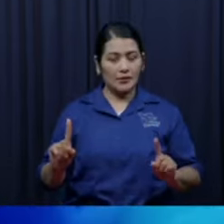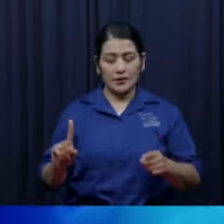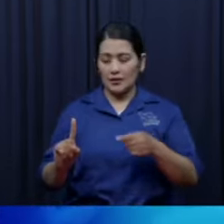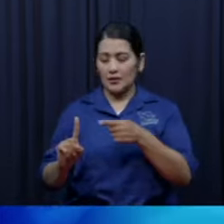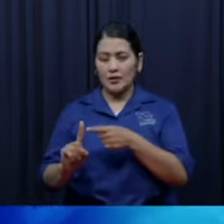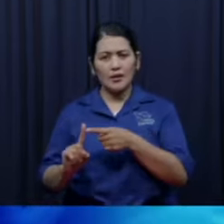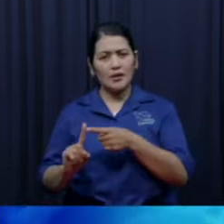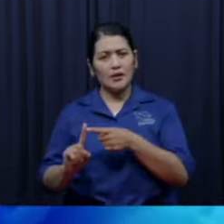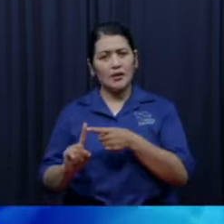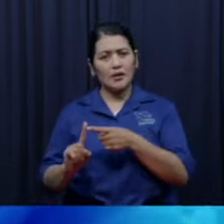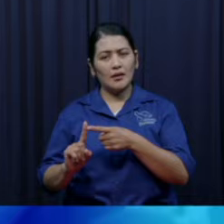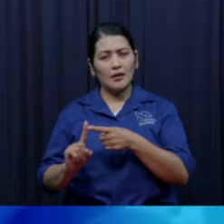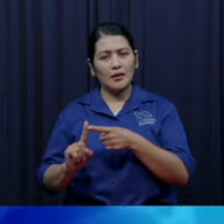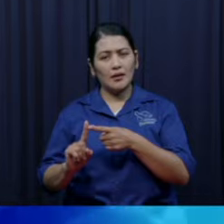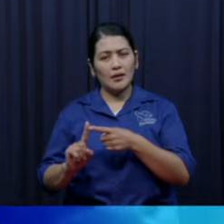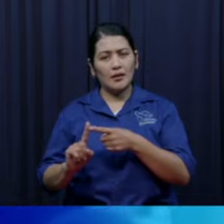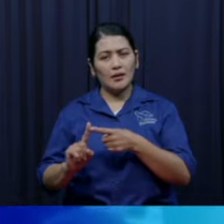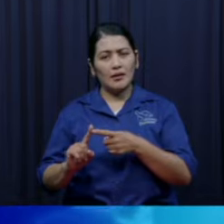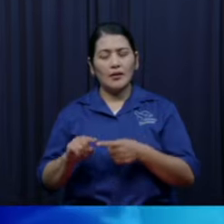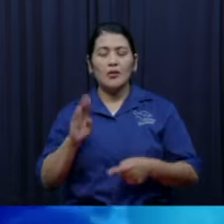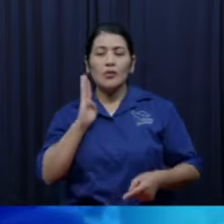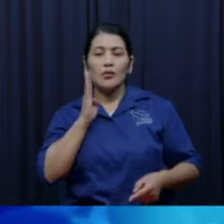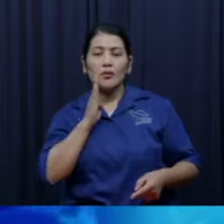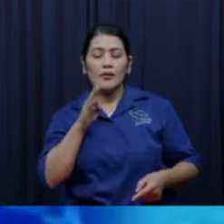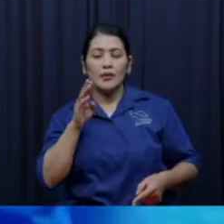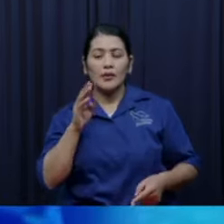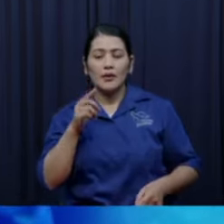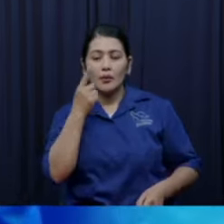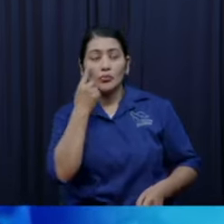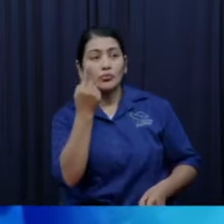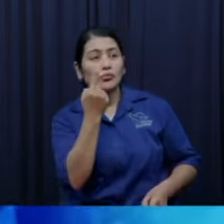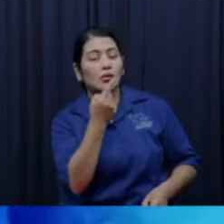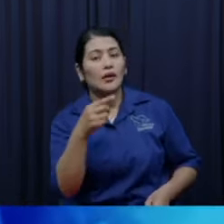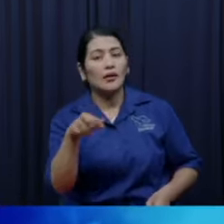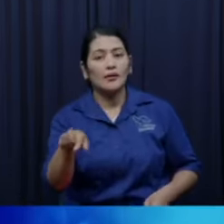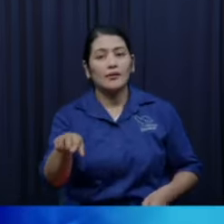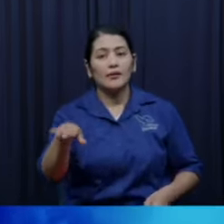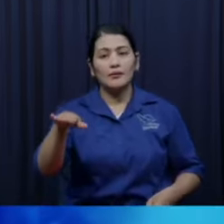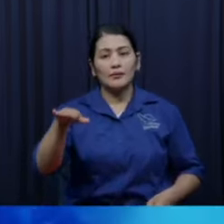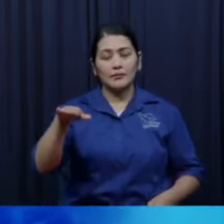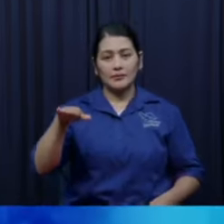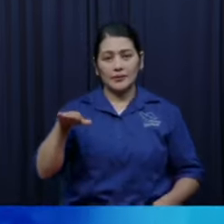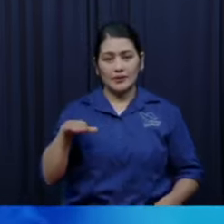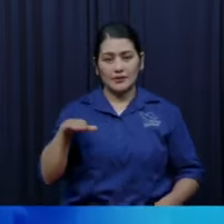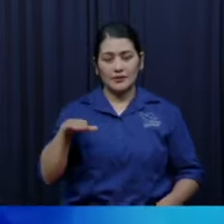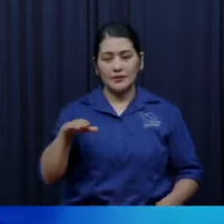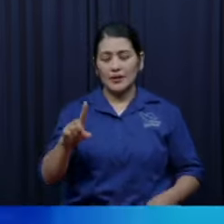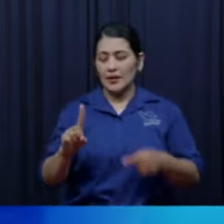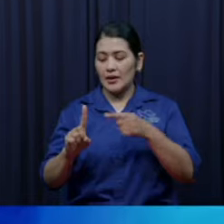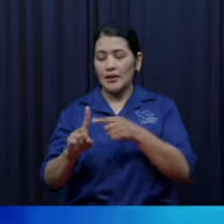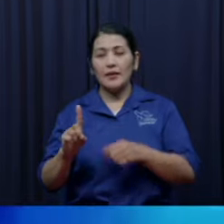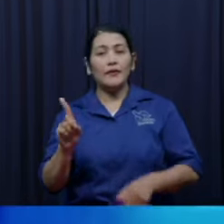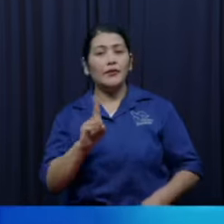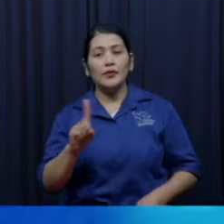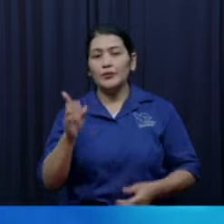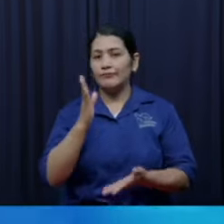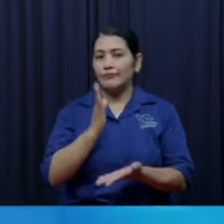pero aquel no le habían enseñado en su casa que la necedad llama a los golpes